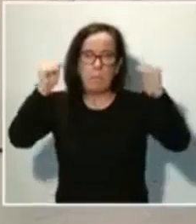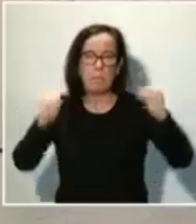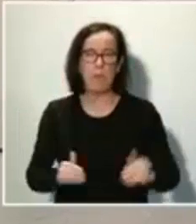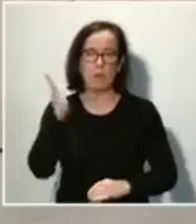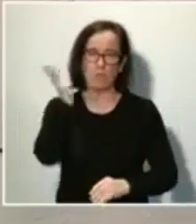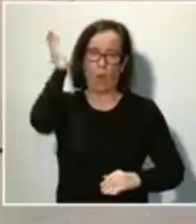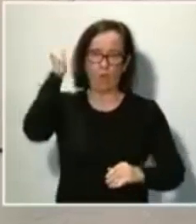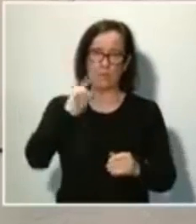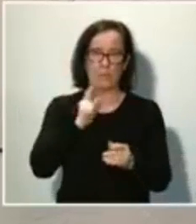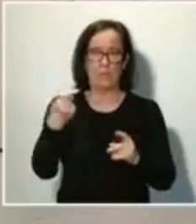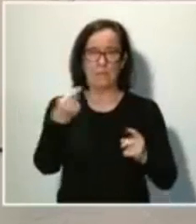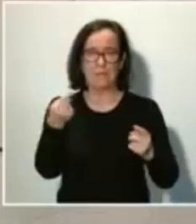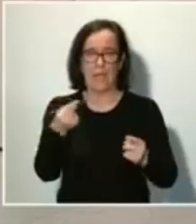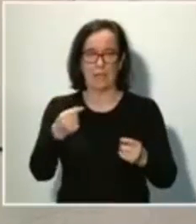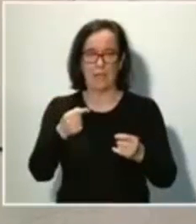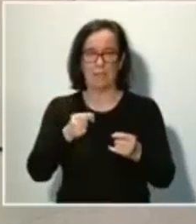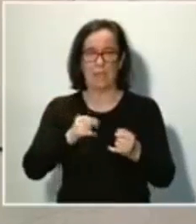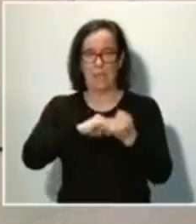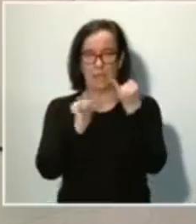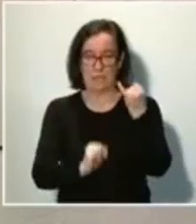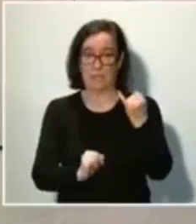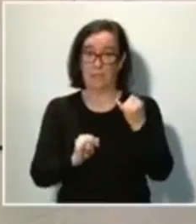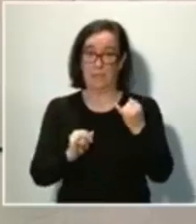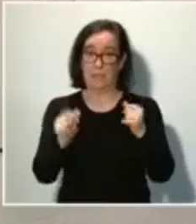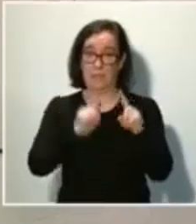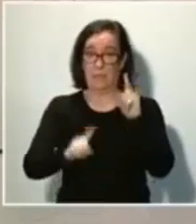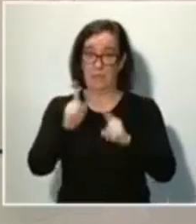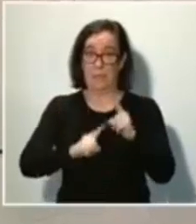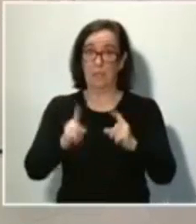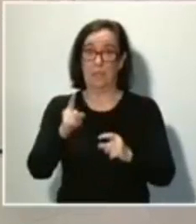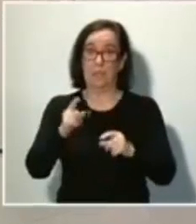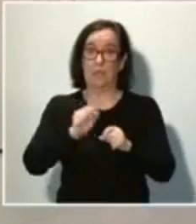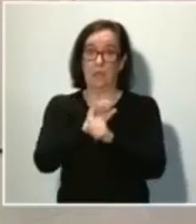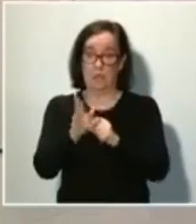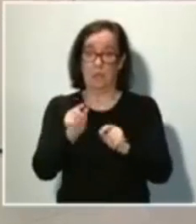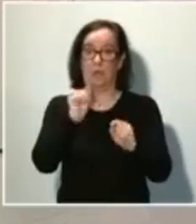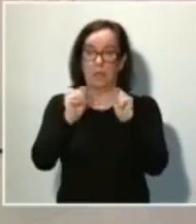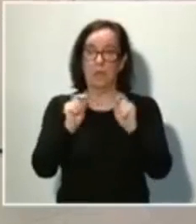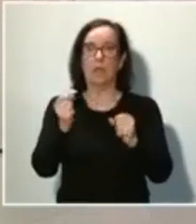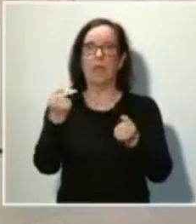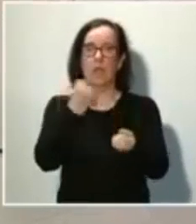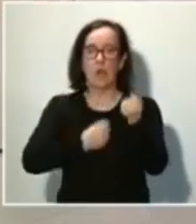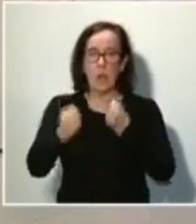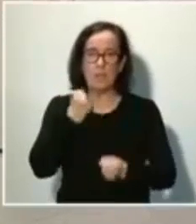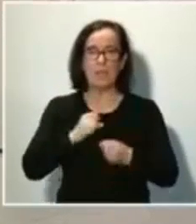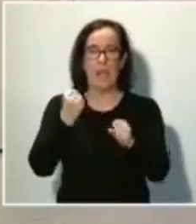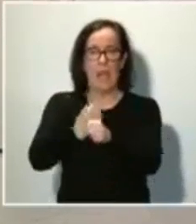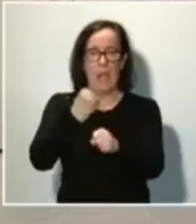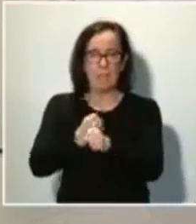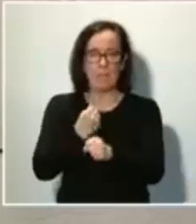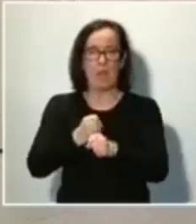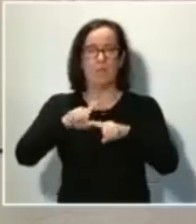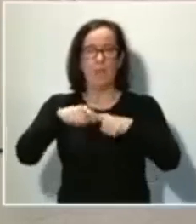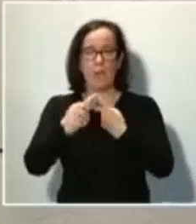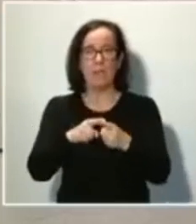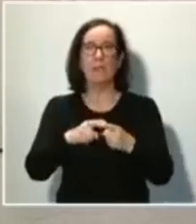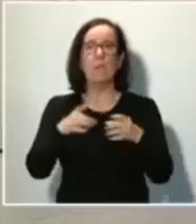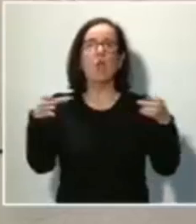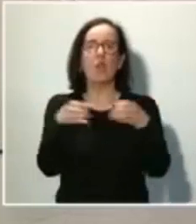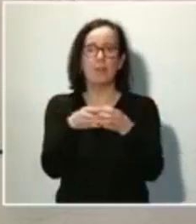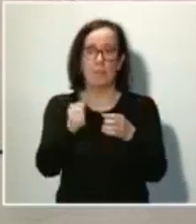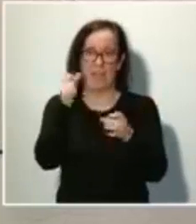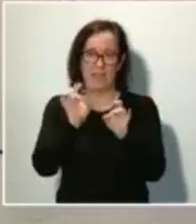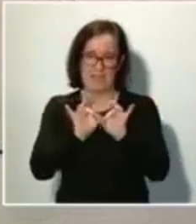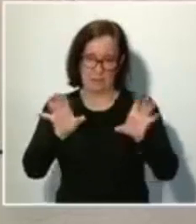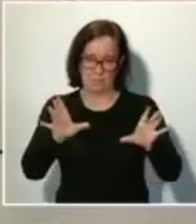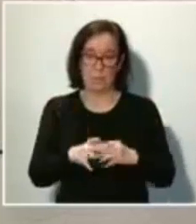negativo de la crisis del coronavirus sobre la economía, el empleo, las familias y los colectivos más vulnerables. Decir que